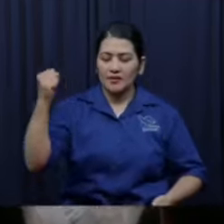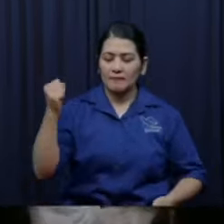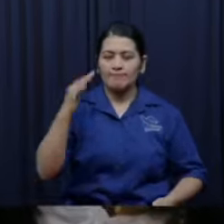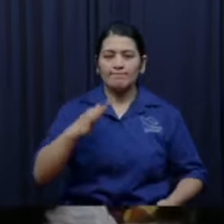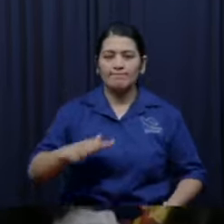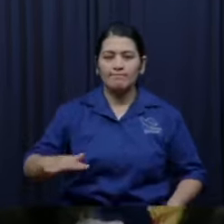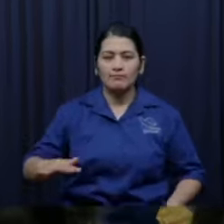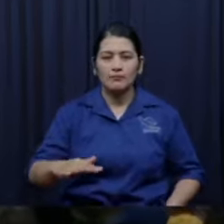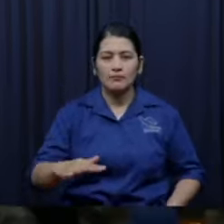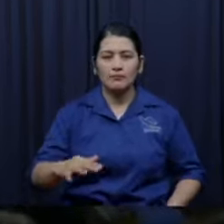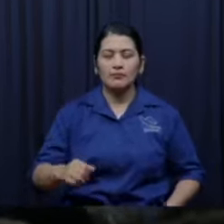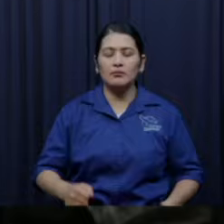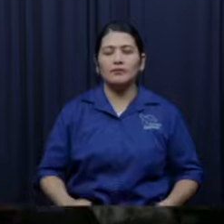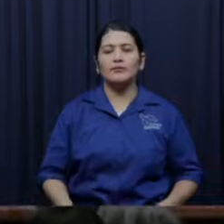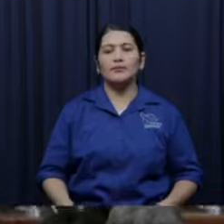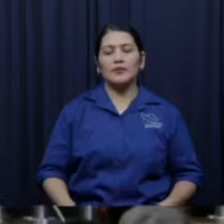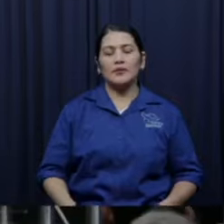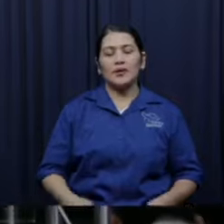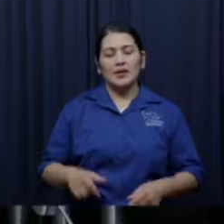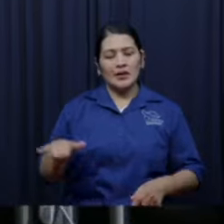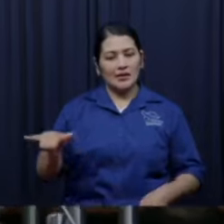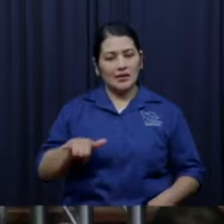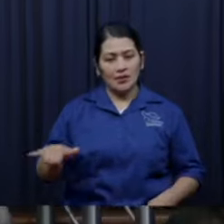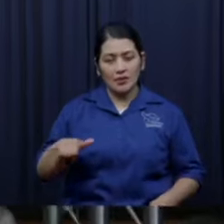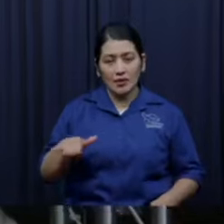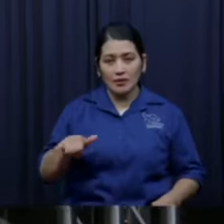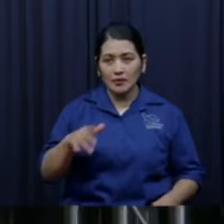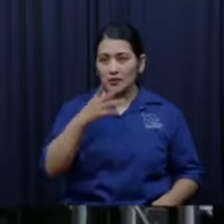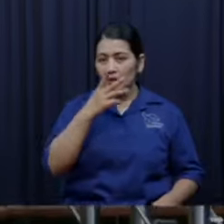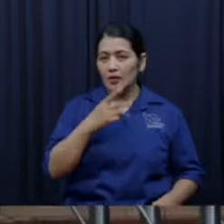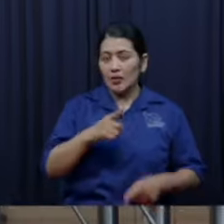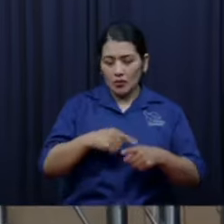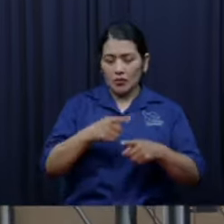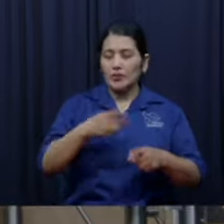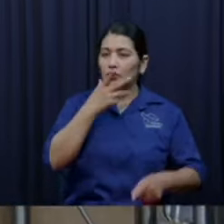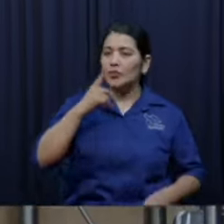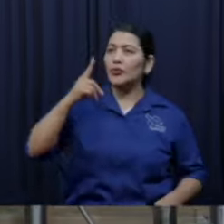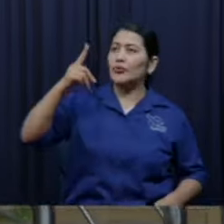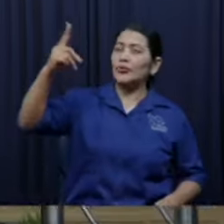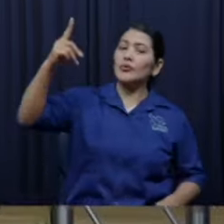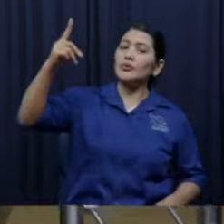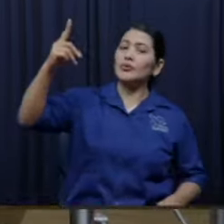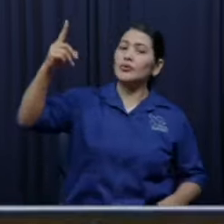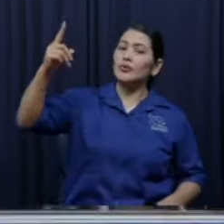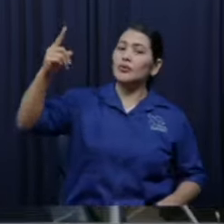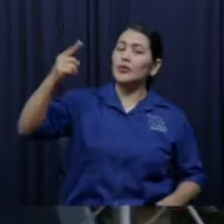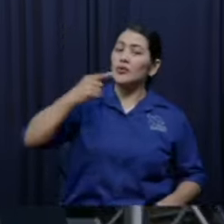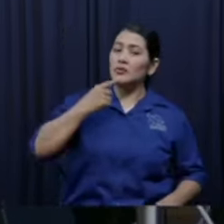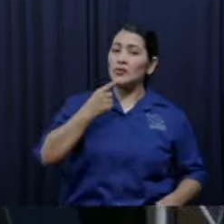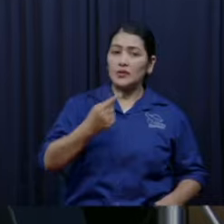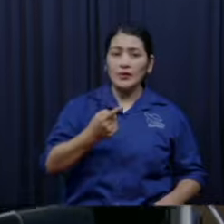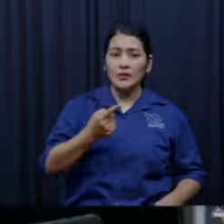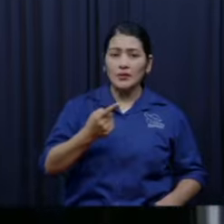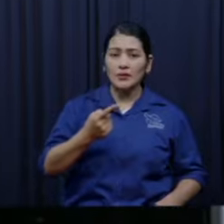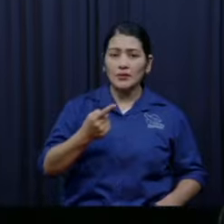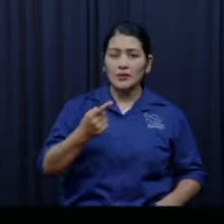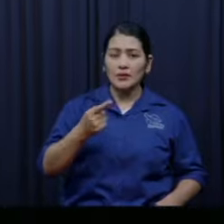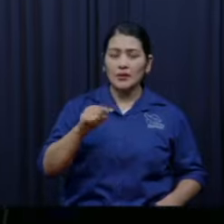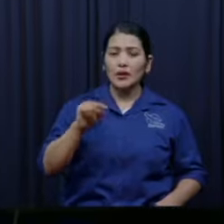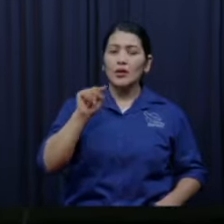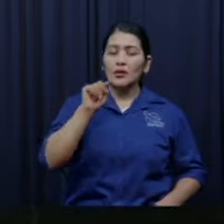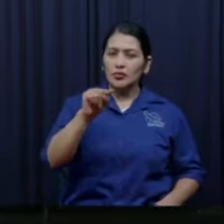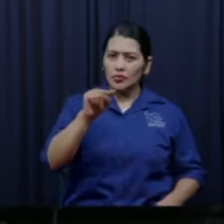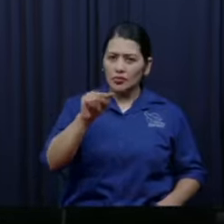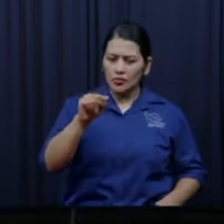carencias en tu alma que tienes que conquistar. Pero no, pero tienes que terminarla. No porque